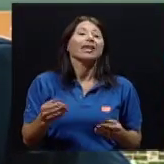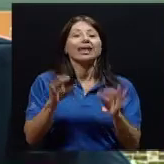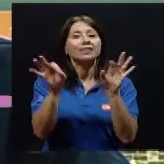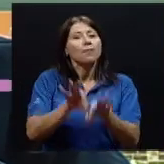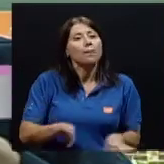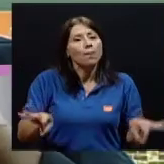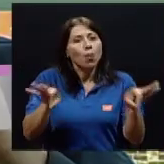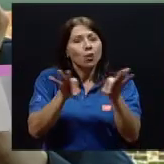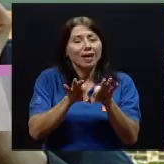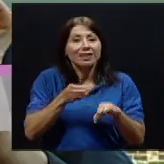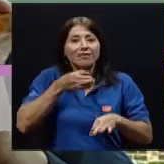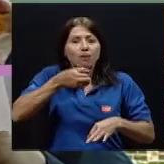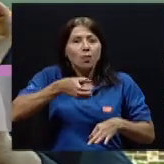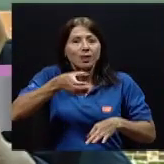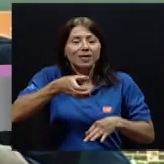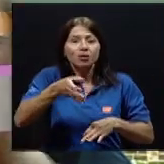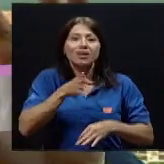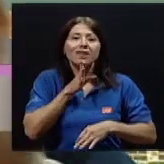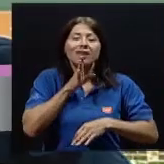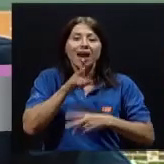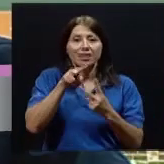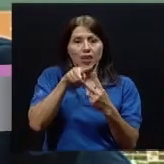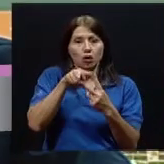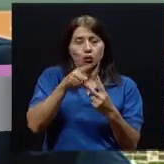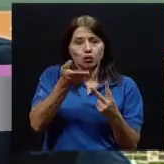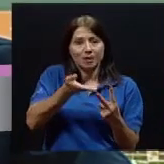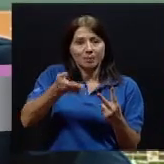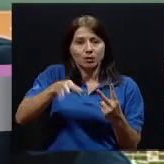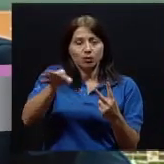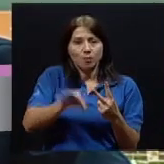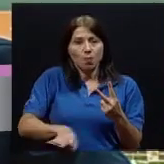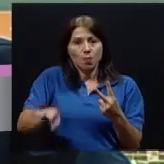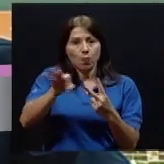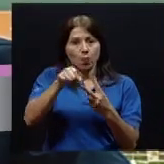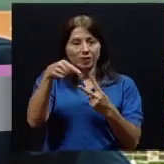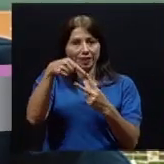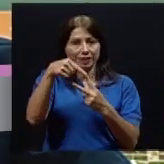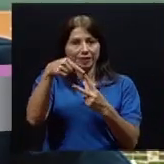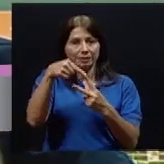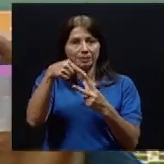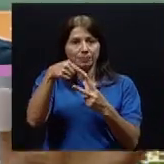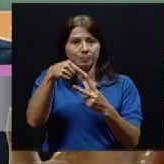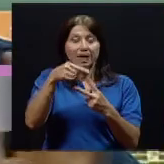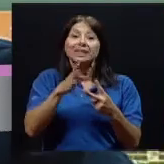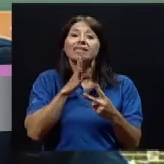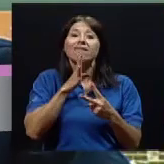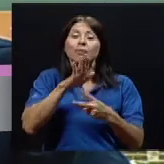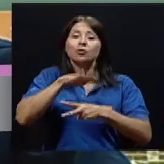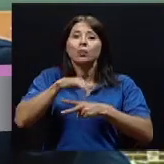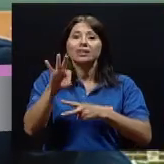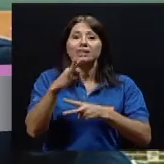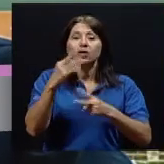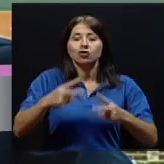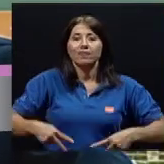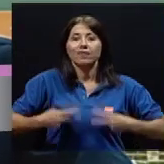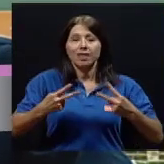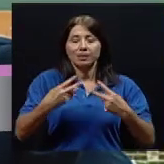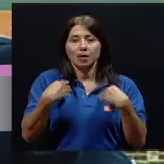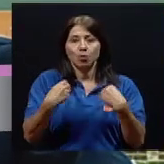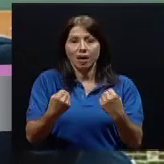recomendaciones, hablar de dos aspectos significativos. Uno, si hablamos de estilos de vida saludable,